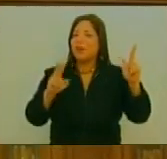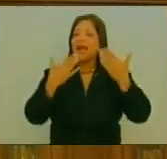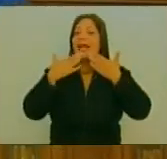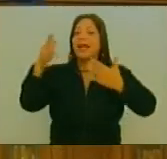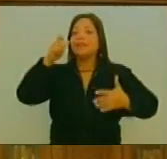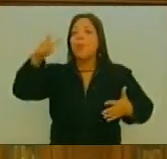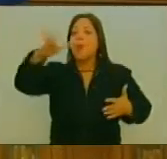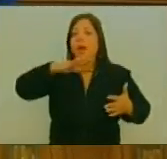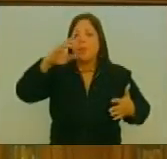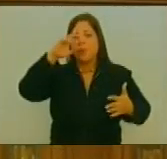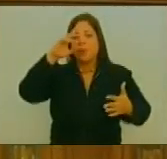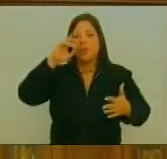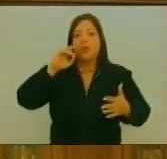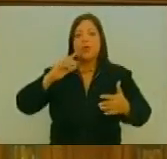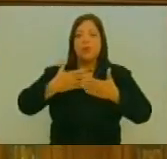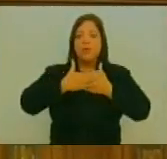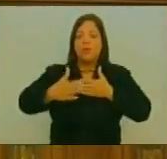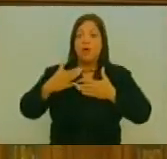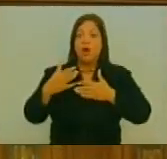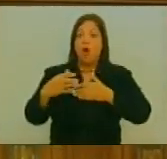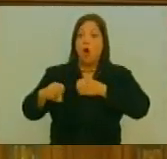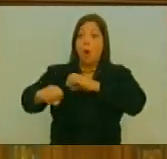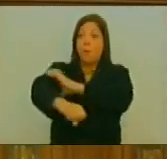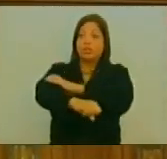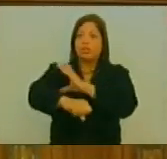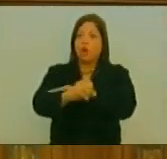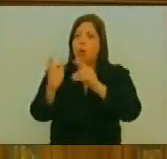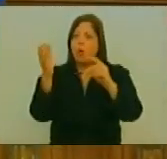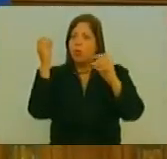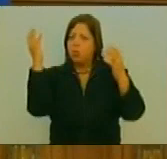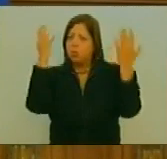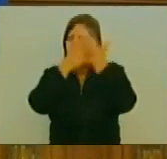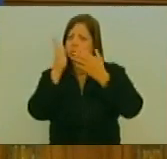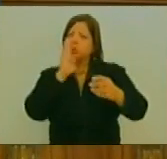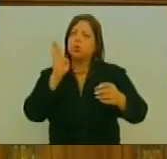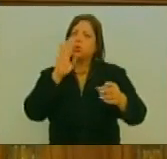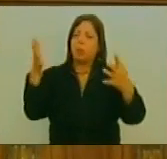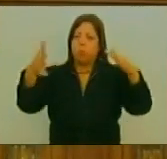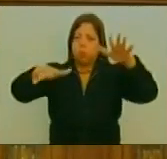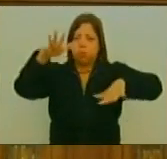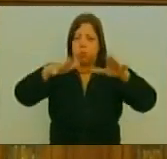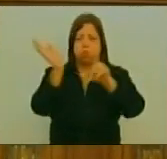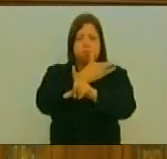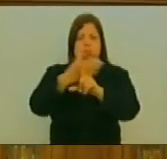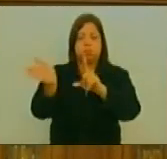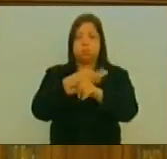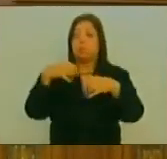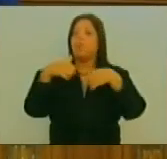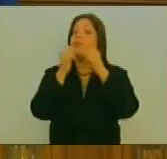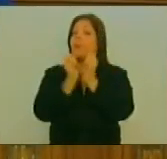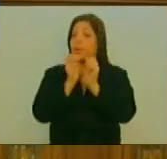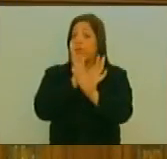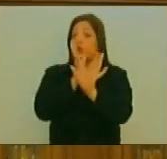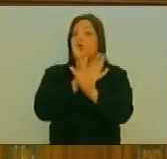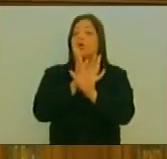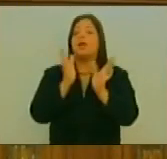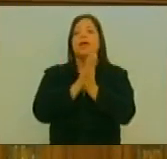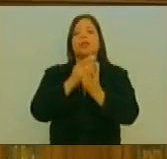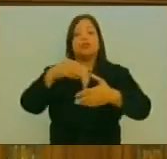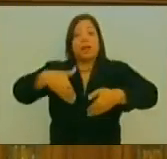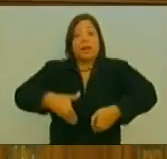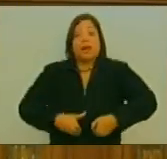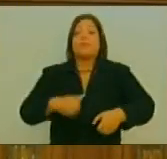Mucho más Hubiesen avanzado Ellos En la perturbación De la estabilidad De nuestro país Así que El grande reto